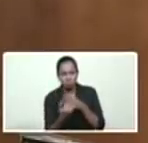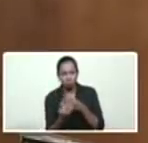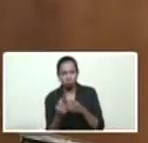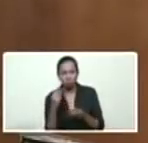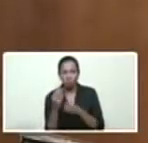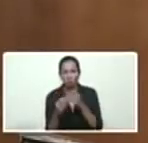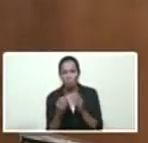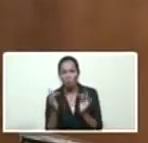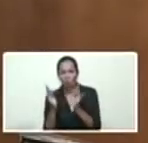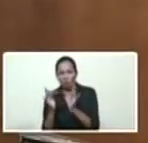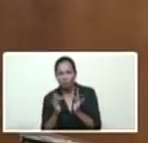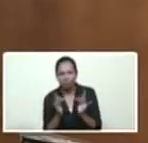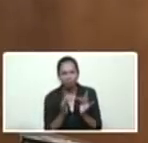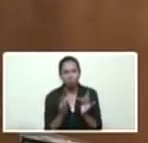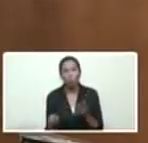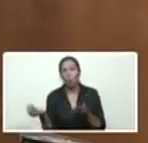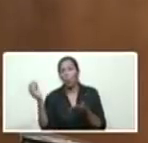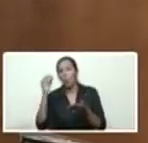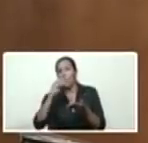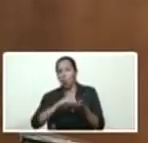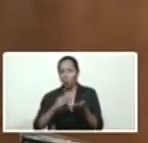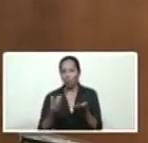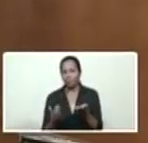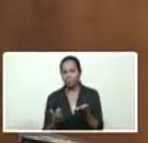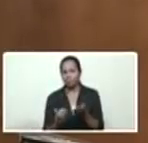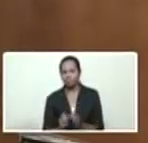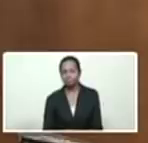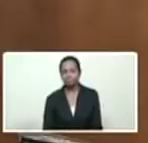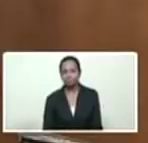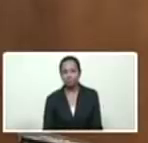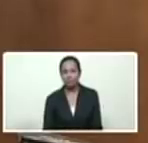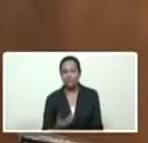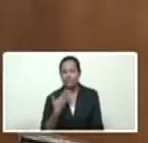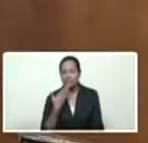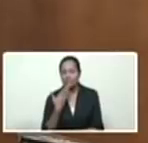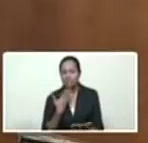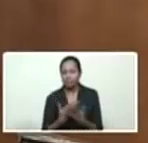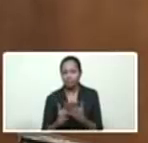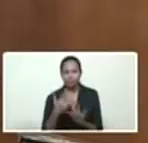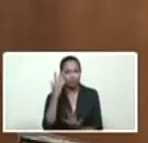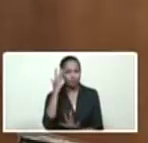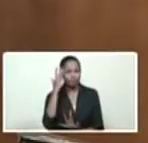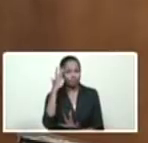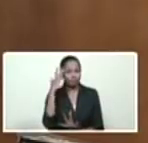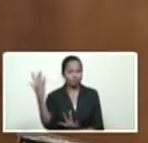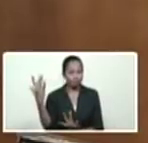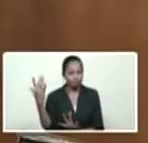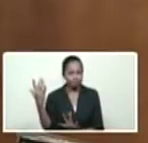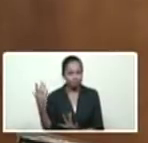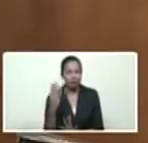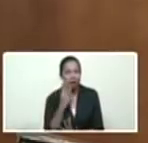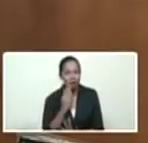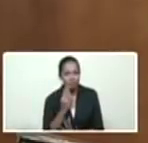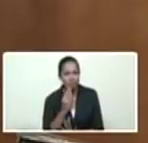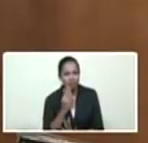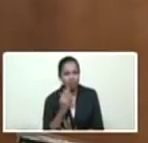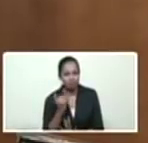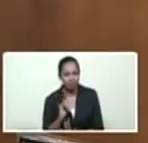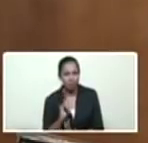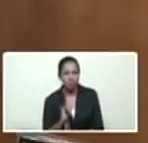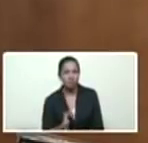transmitirla, cómo transmitirla. Gracias a la sabiduría, a la experiencia, a la experticia